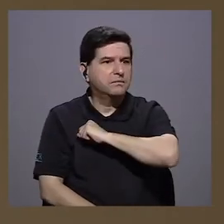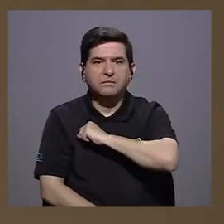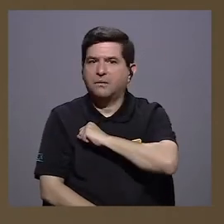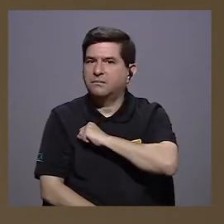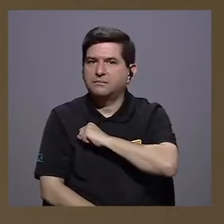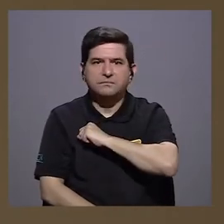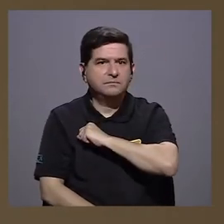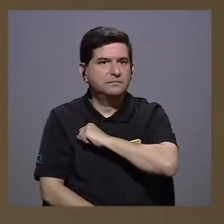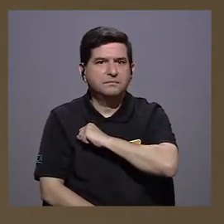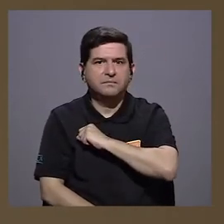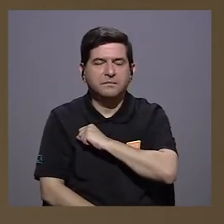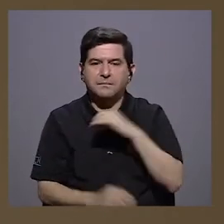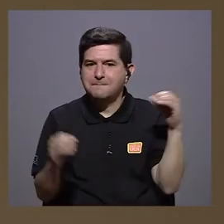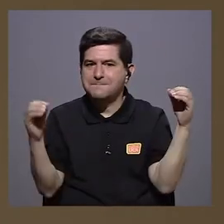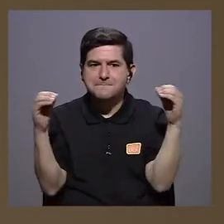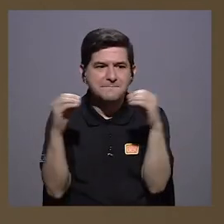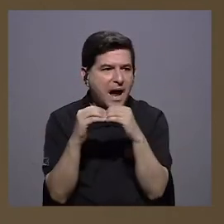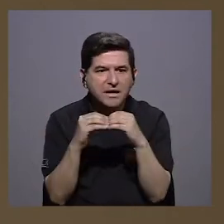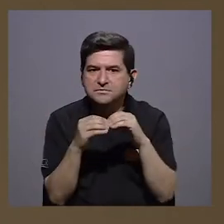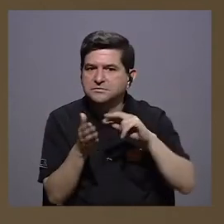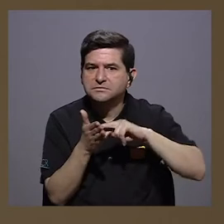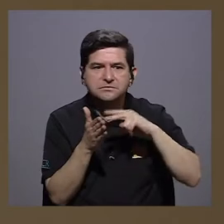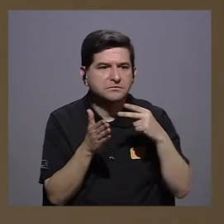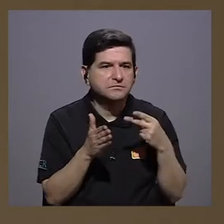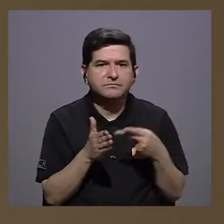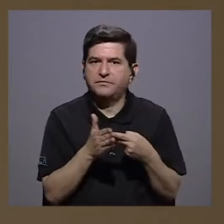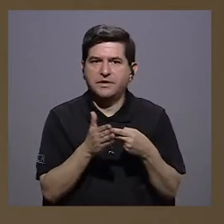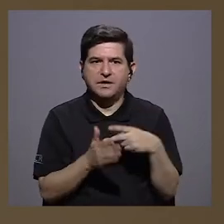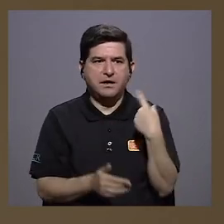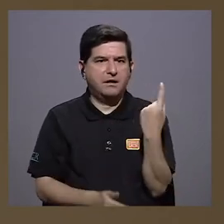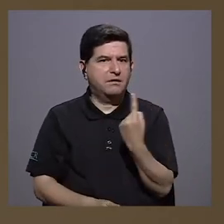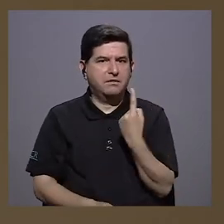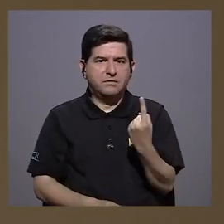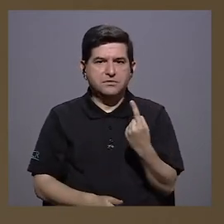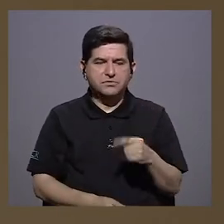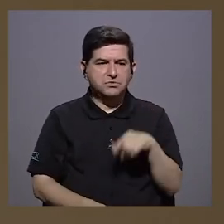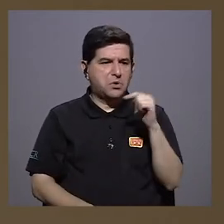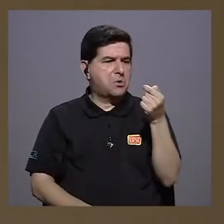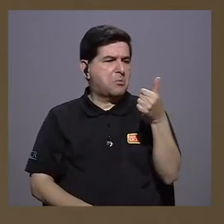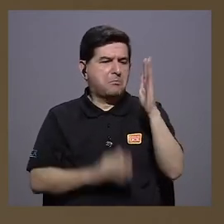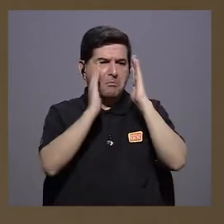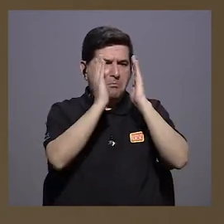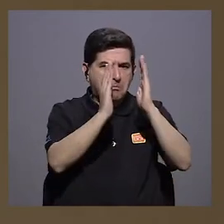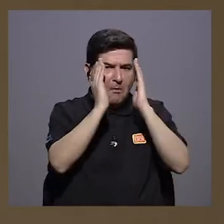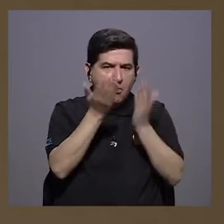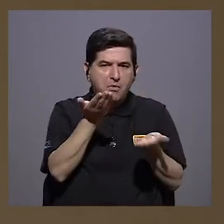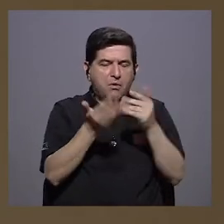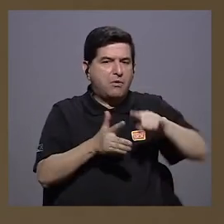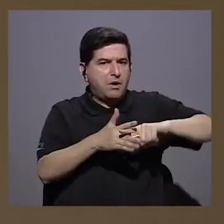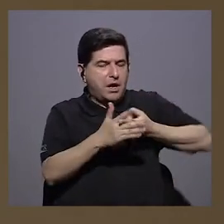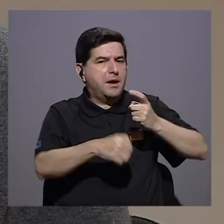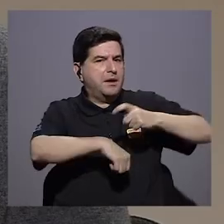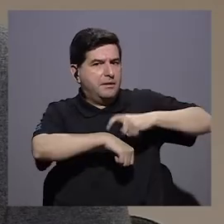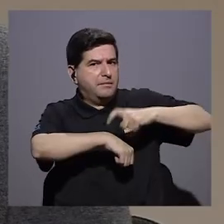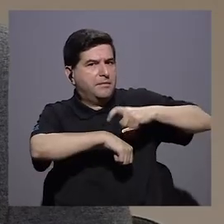va más allá que ponerle una atención tan breve como se tomó al inicio. ¿Cree